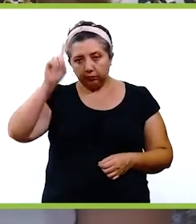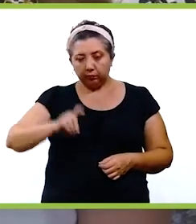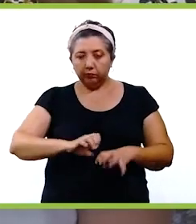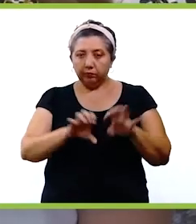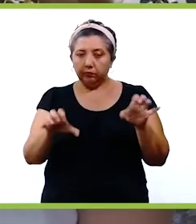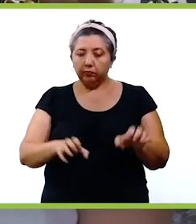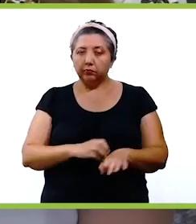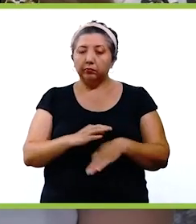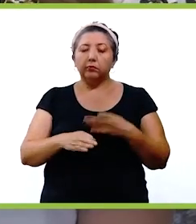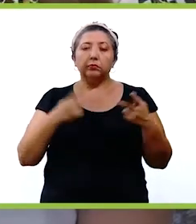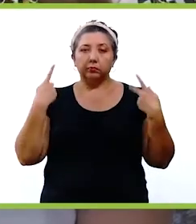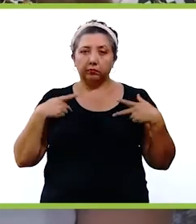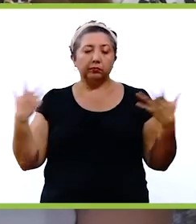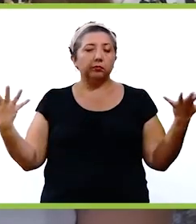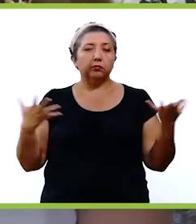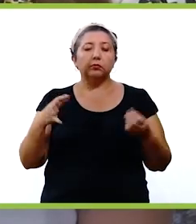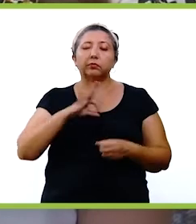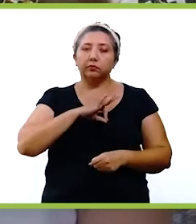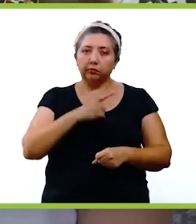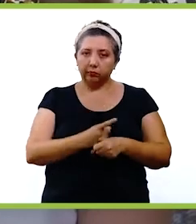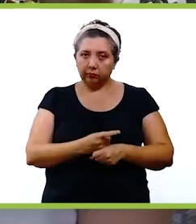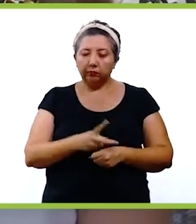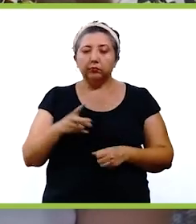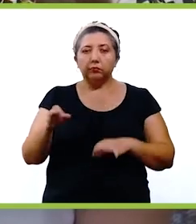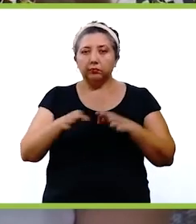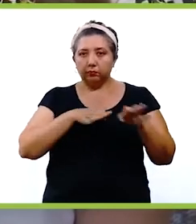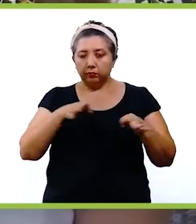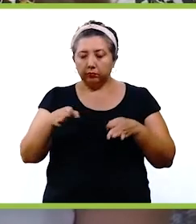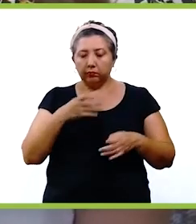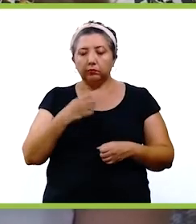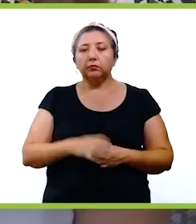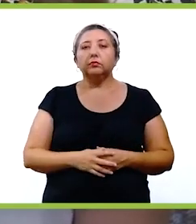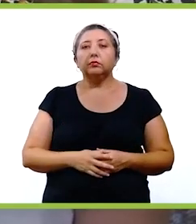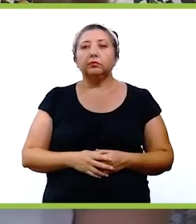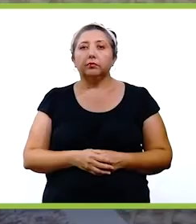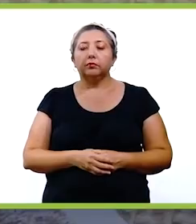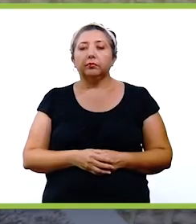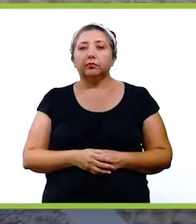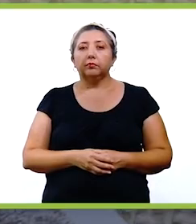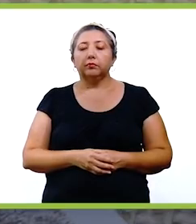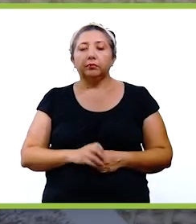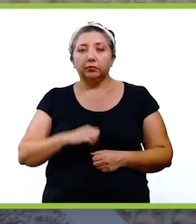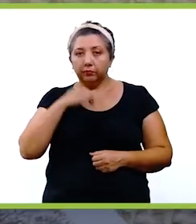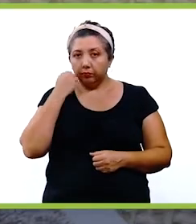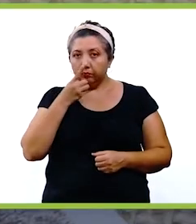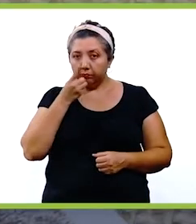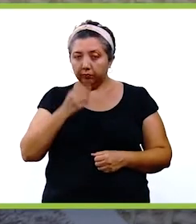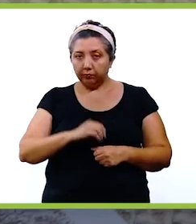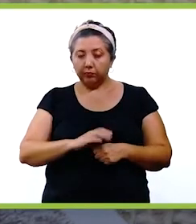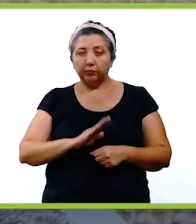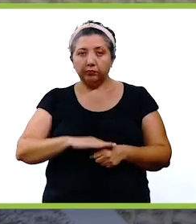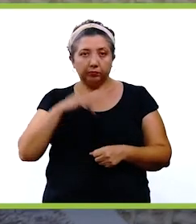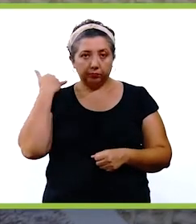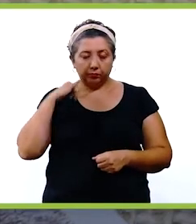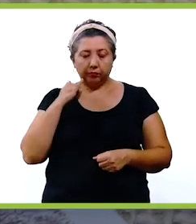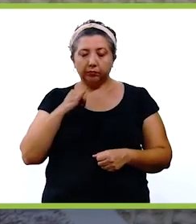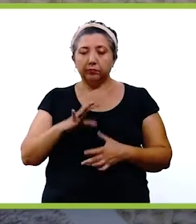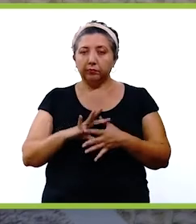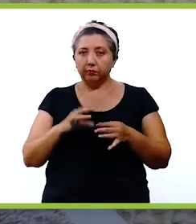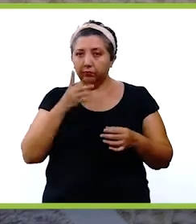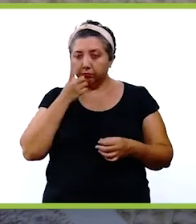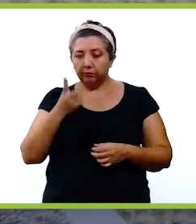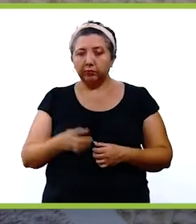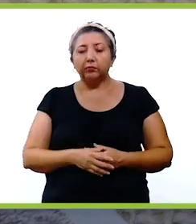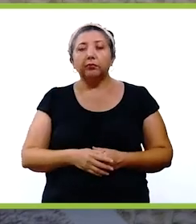del equipo, a todo el personal que hace esto posible y también a todos los que trabajan en el estadio Cuculcán. ¿Algo más que desee compartir con los